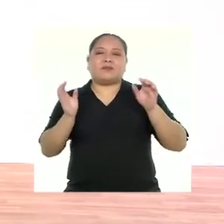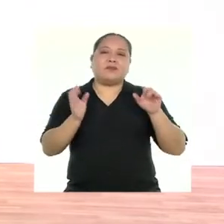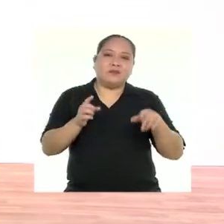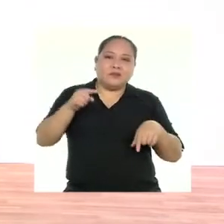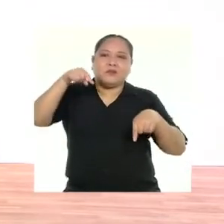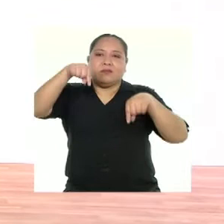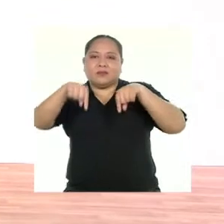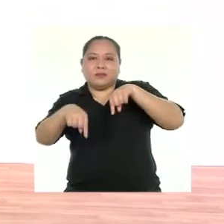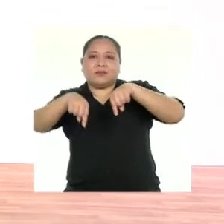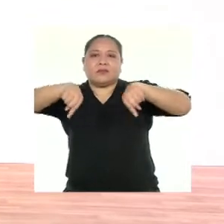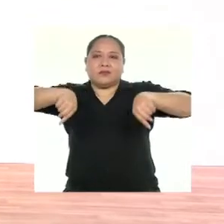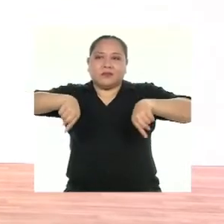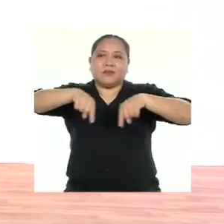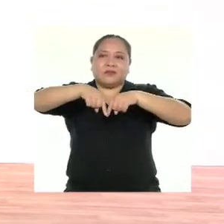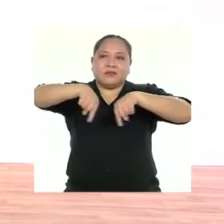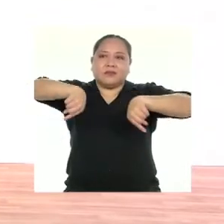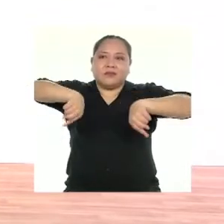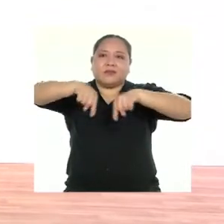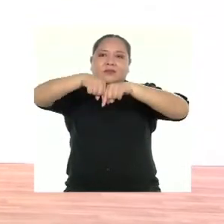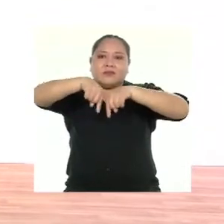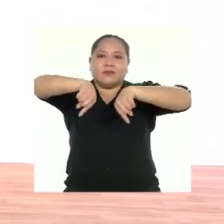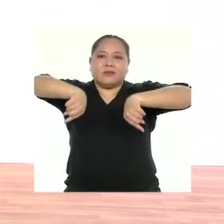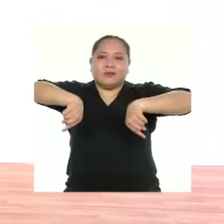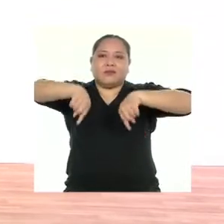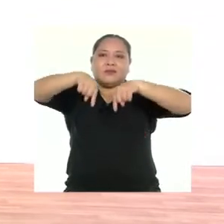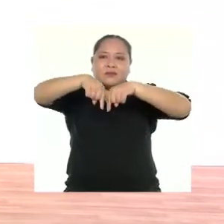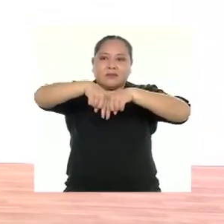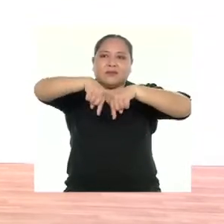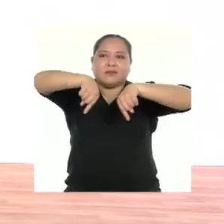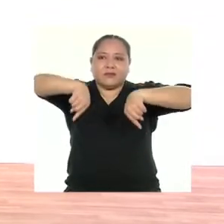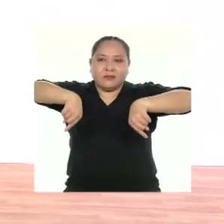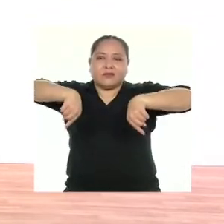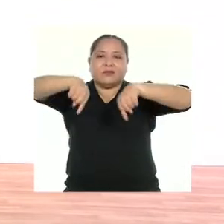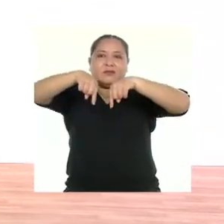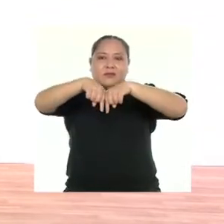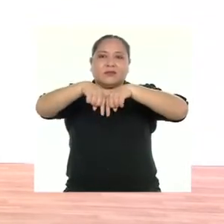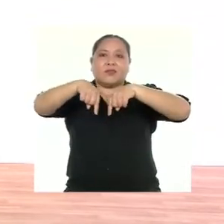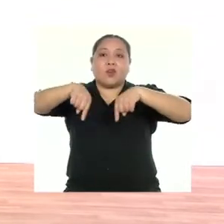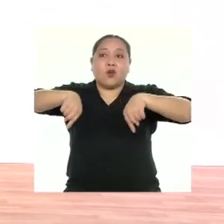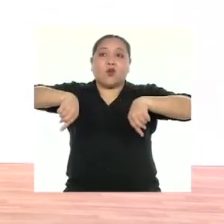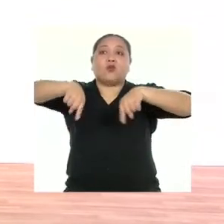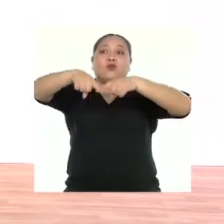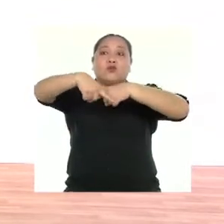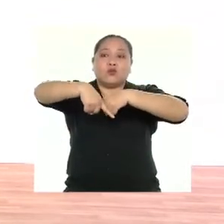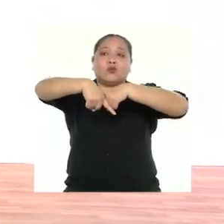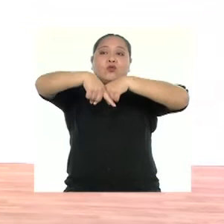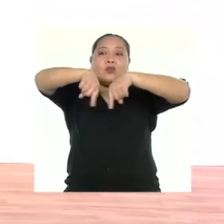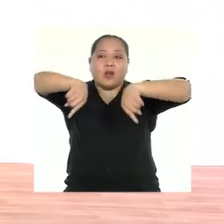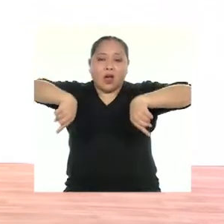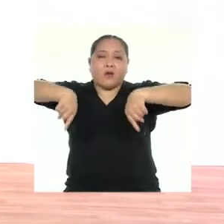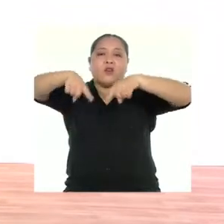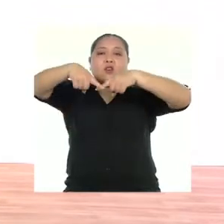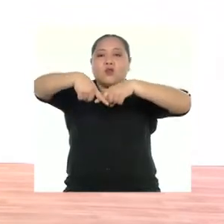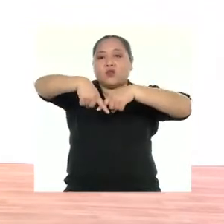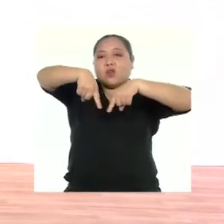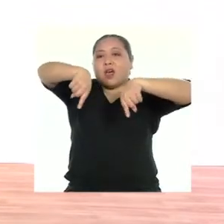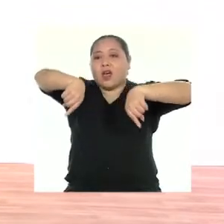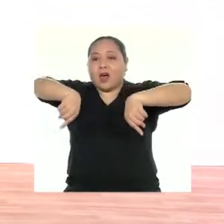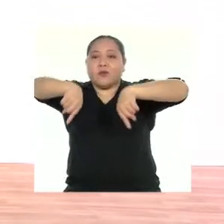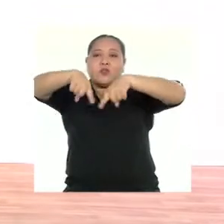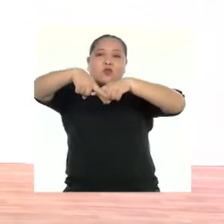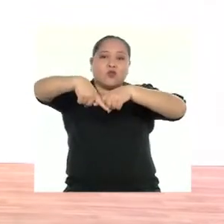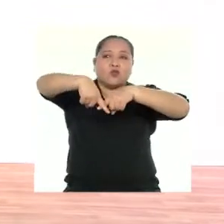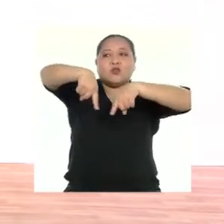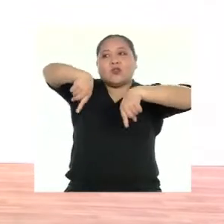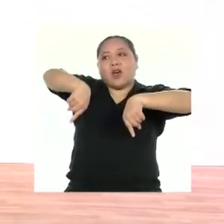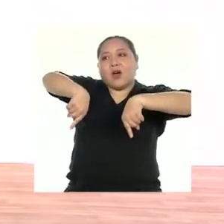piernas. Abro. Junto. Abro. Junto. Y ahora cruzamos. Abro y cruzo. Y abro y cruzo. Y